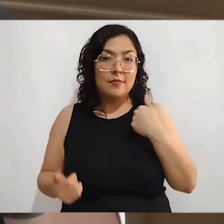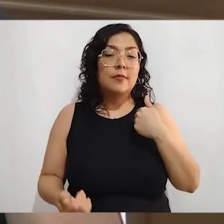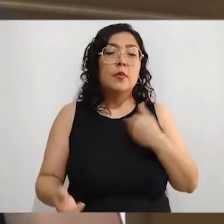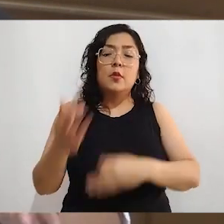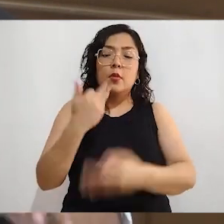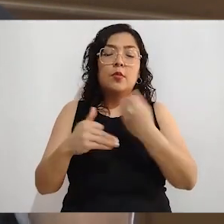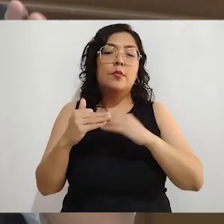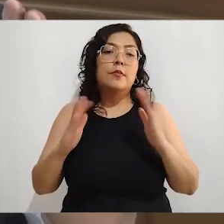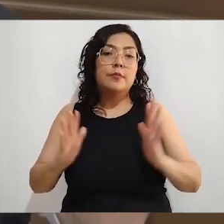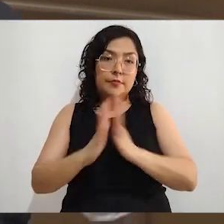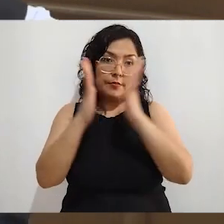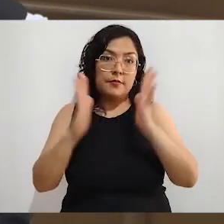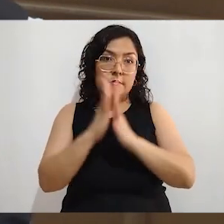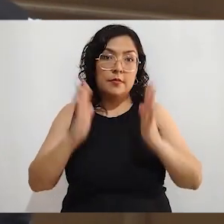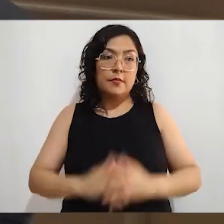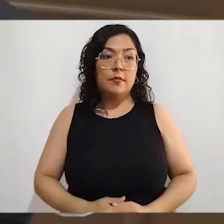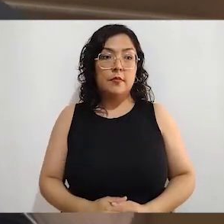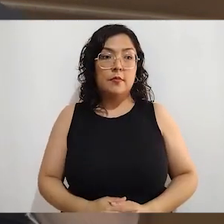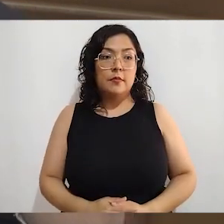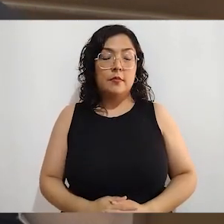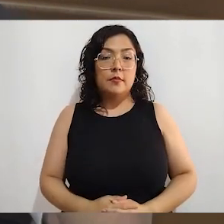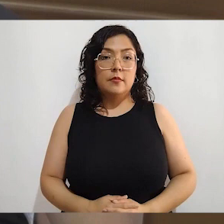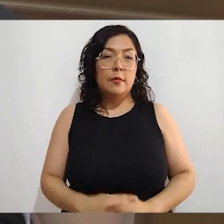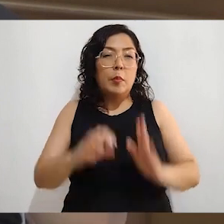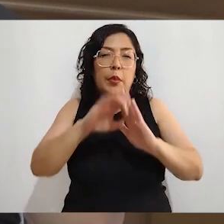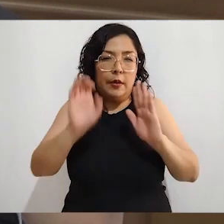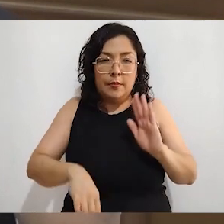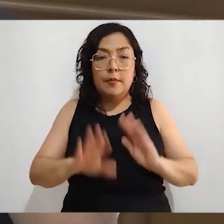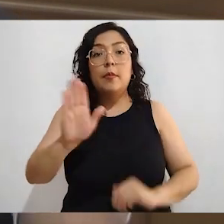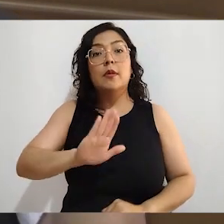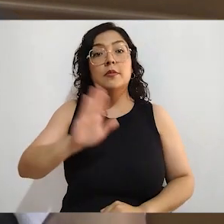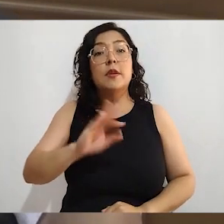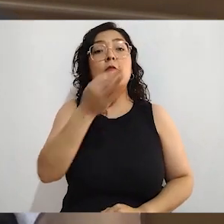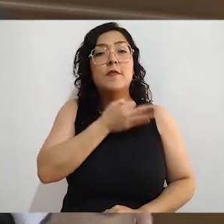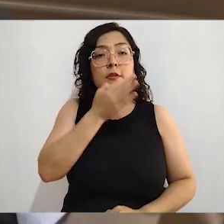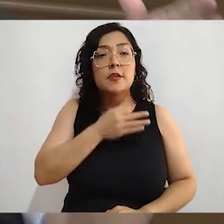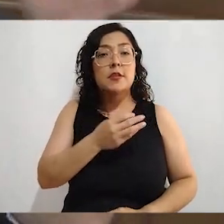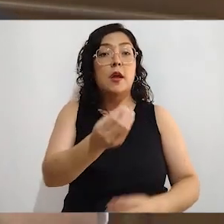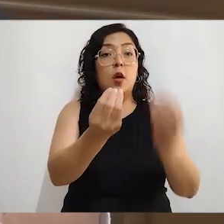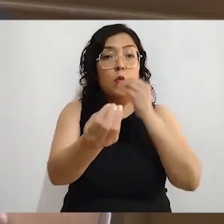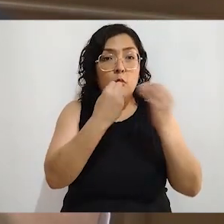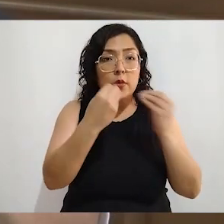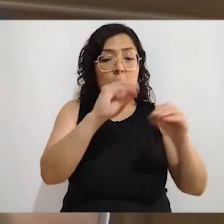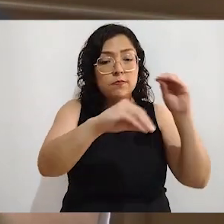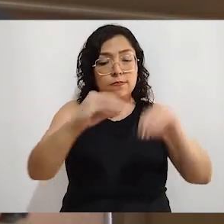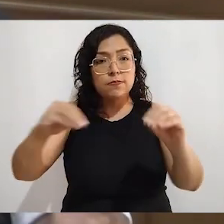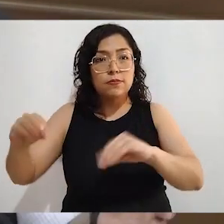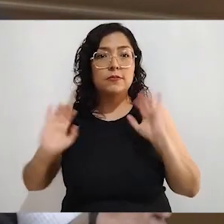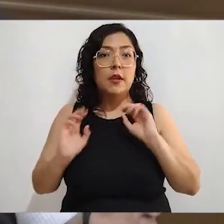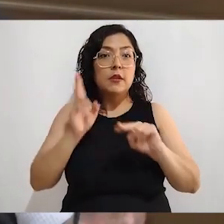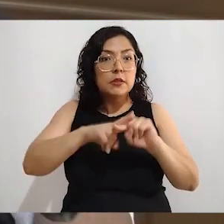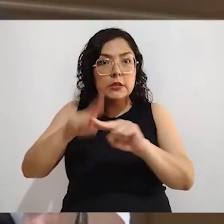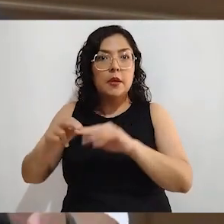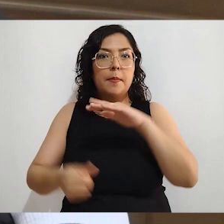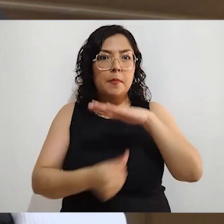ciudadanos. Nosotros podemos tener la silla, las mesas, el pastel, lo que se va a comer, pero si no llegan los invitados, pues no hay fiesta.